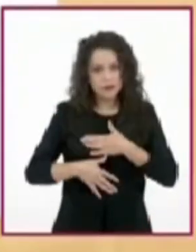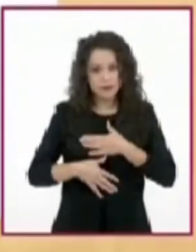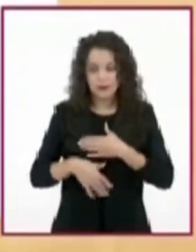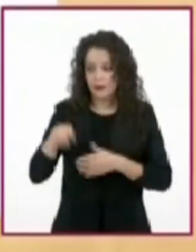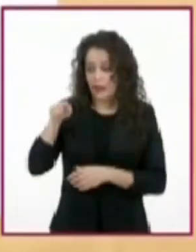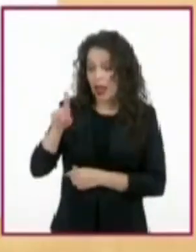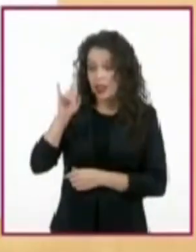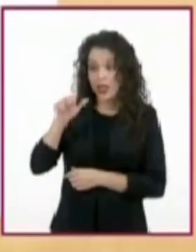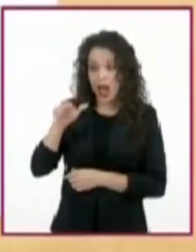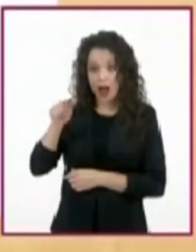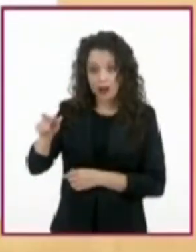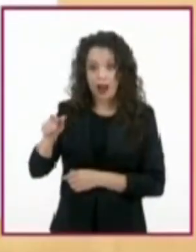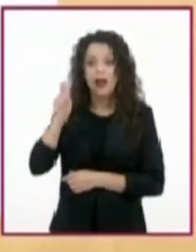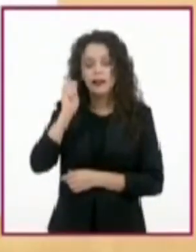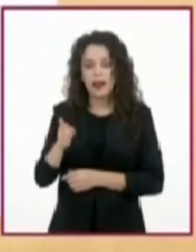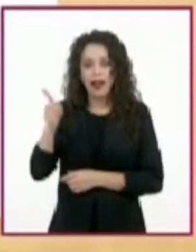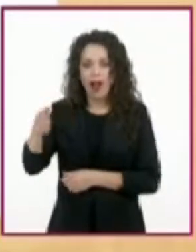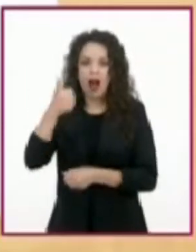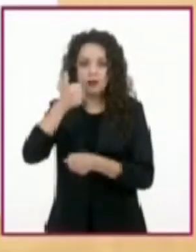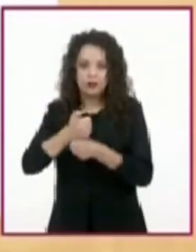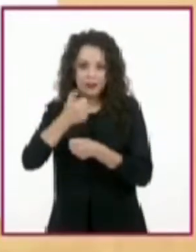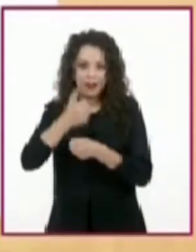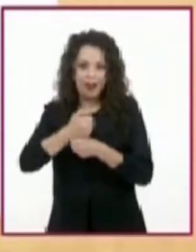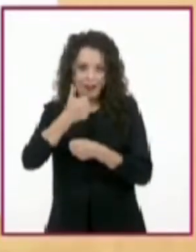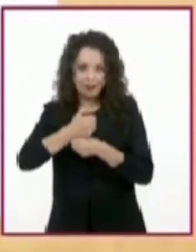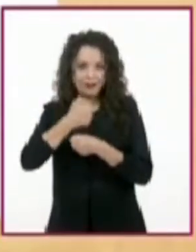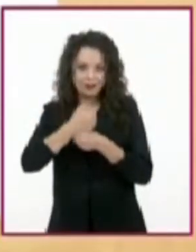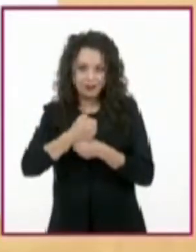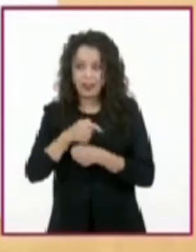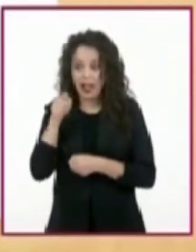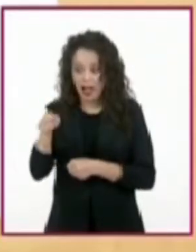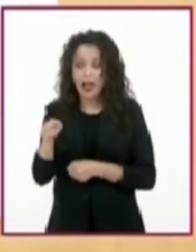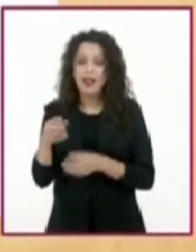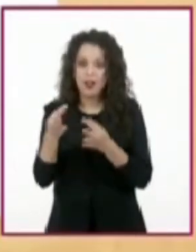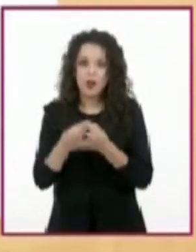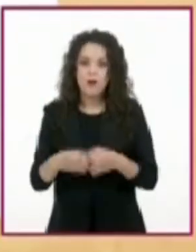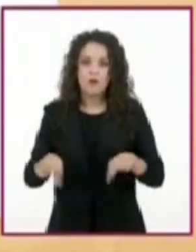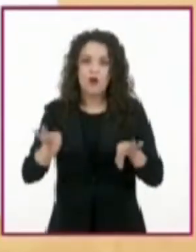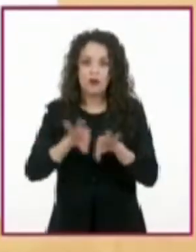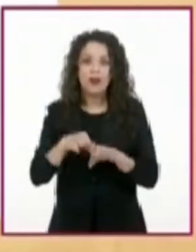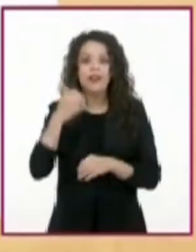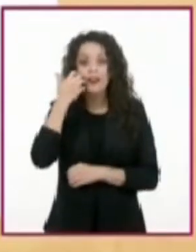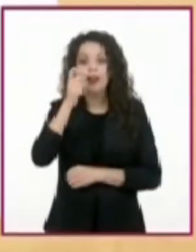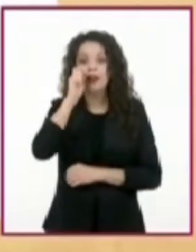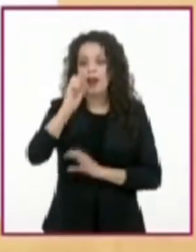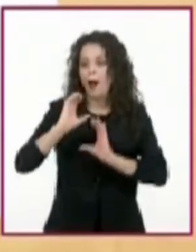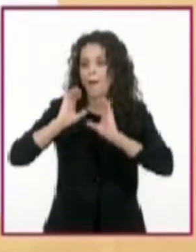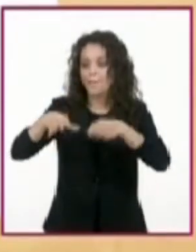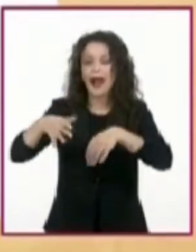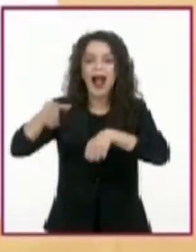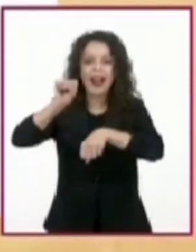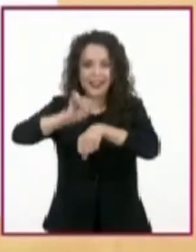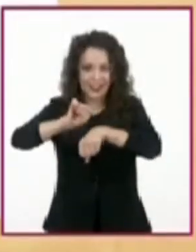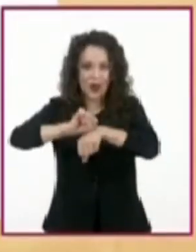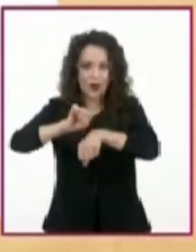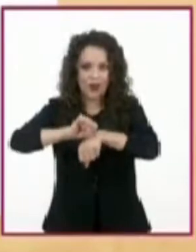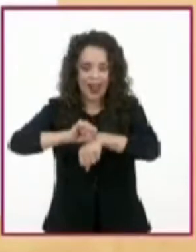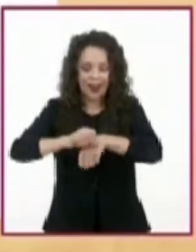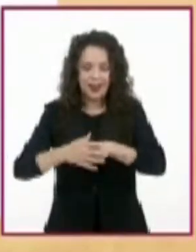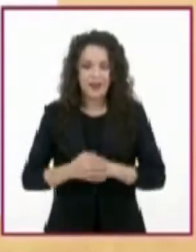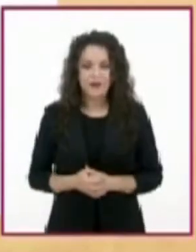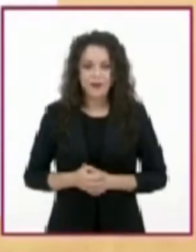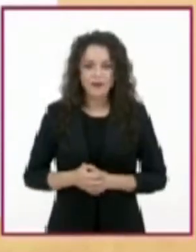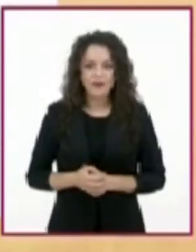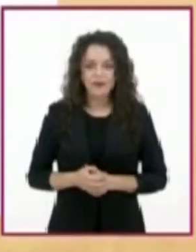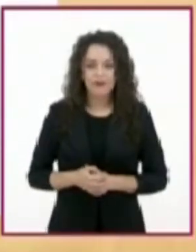pues se señala que para ella era importante aprobar para pasar a la secundaria. Que Diana tiene un